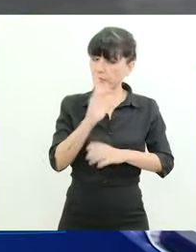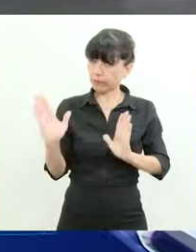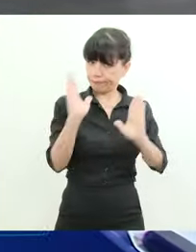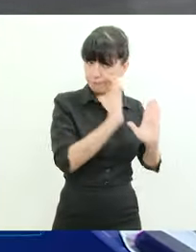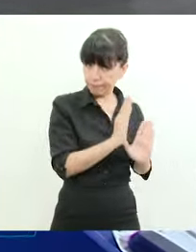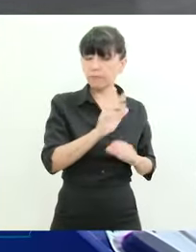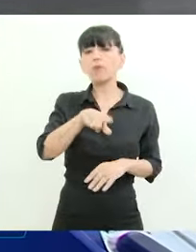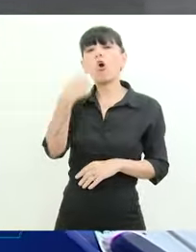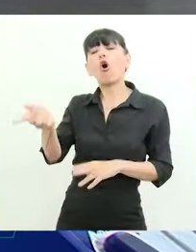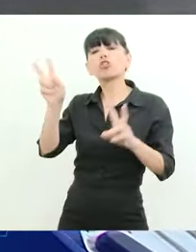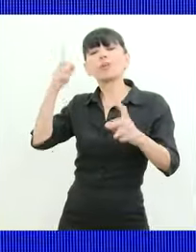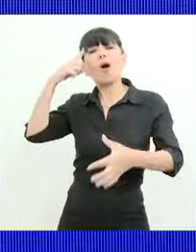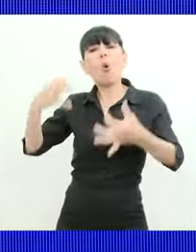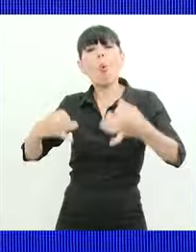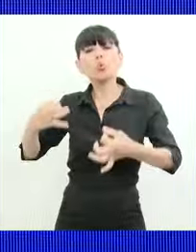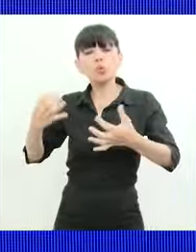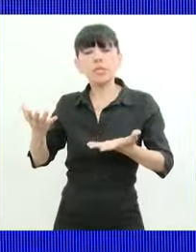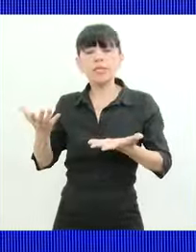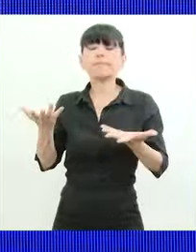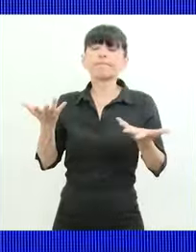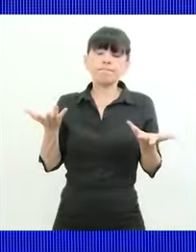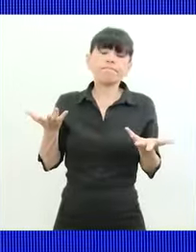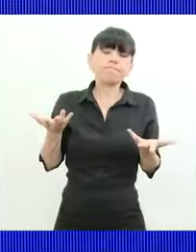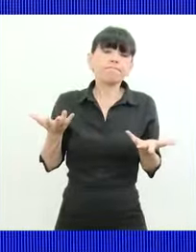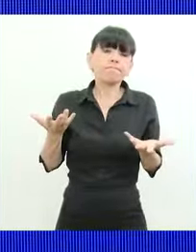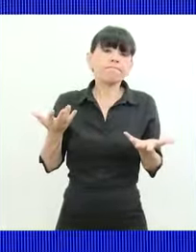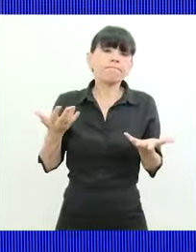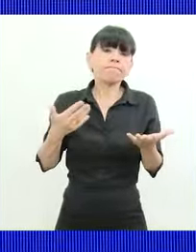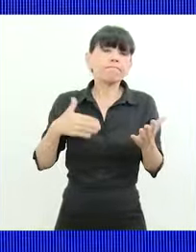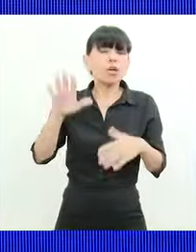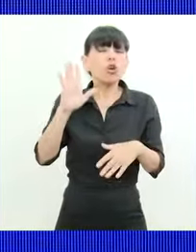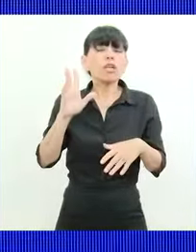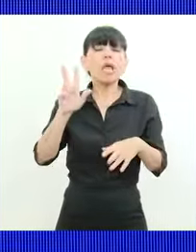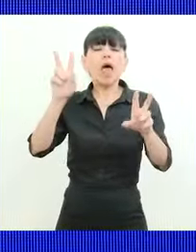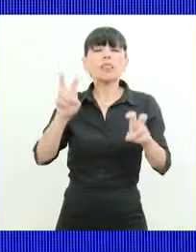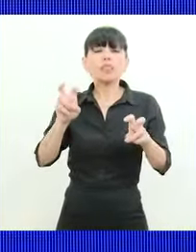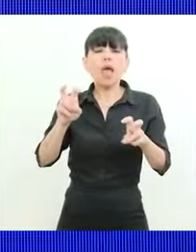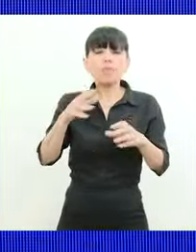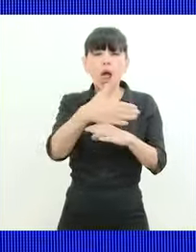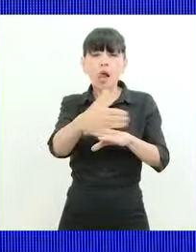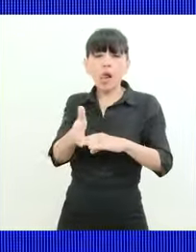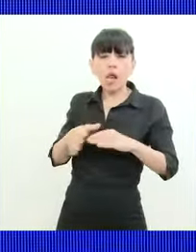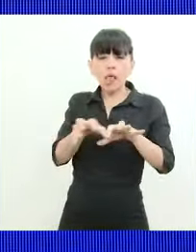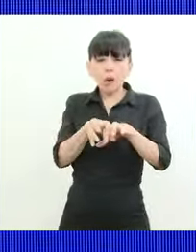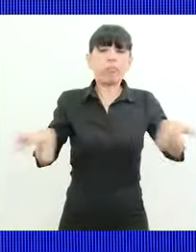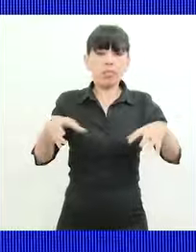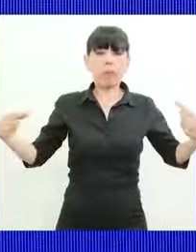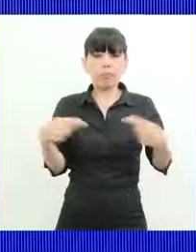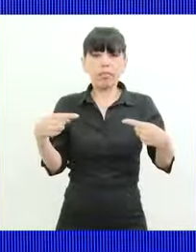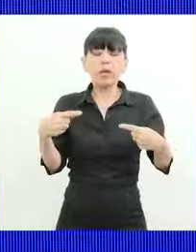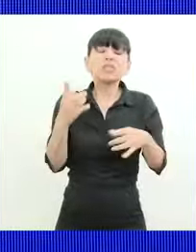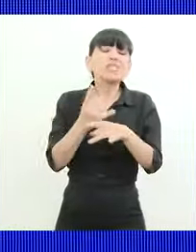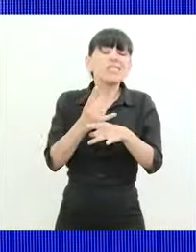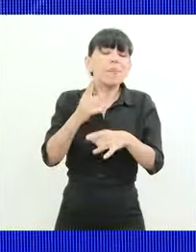mire gran parte de este tema de la grieta está muy asociado a que todo el tiempo discutimos la justicia de los